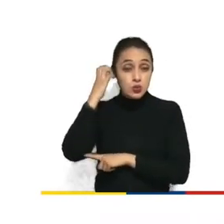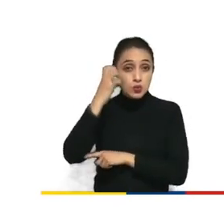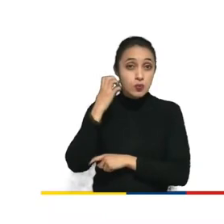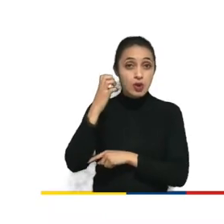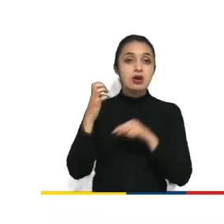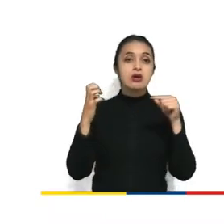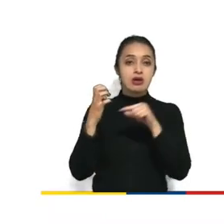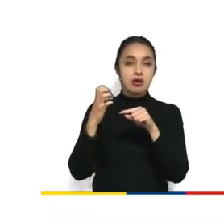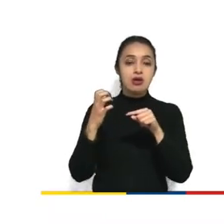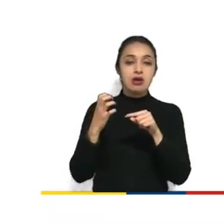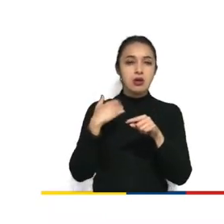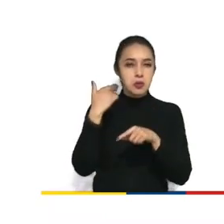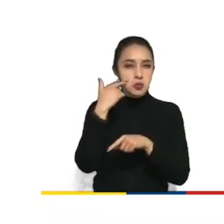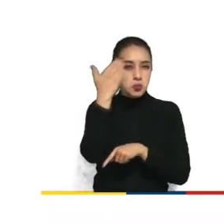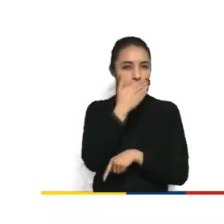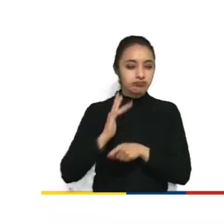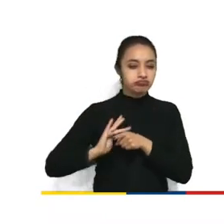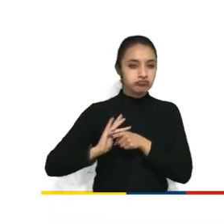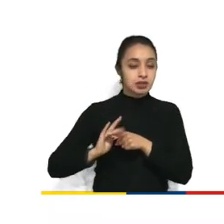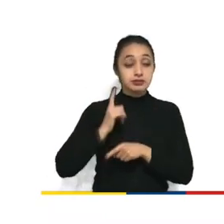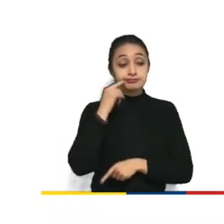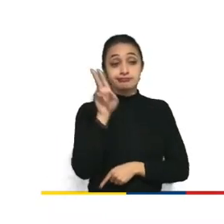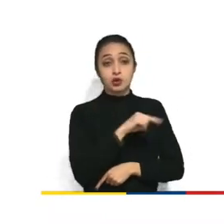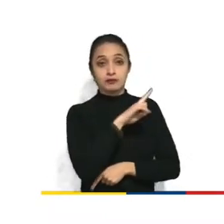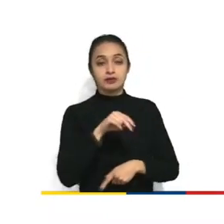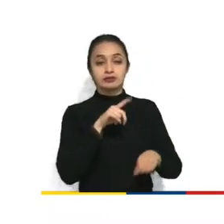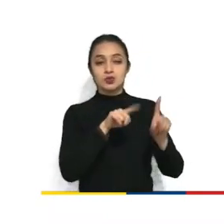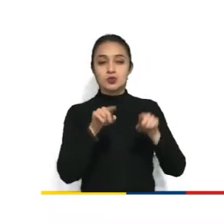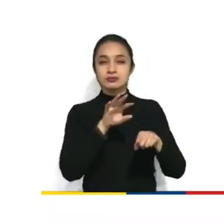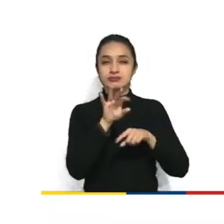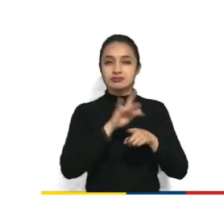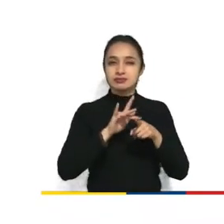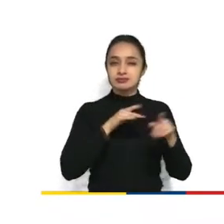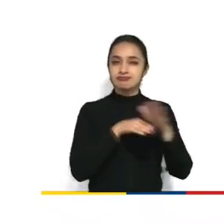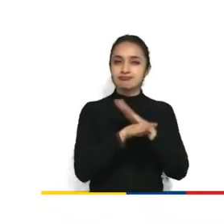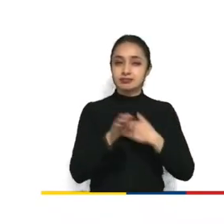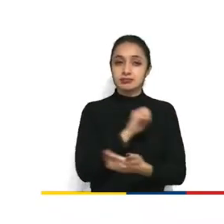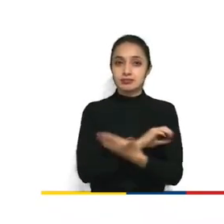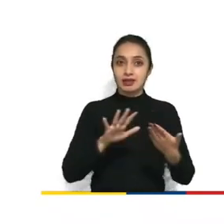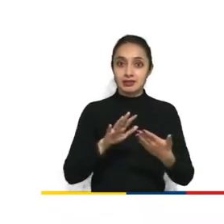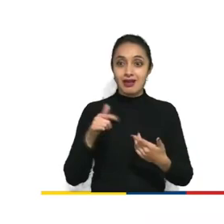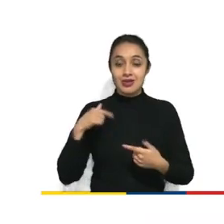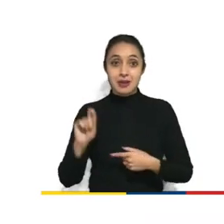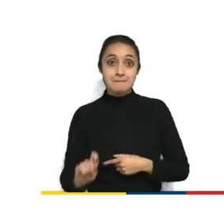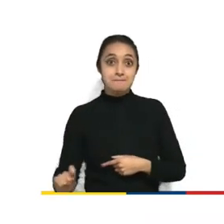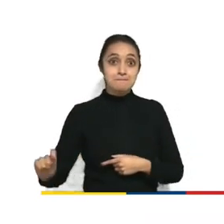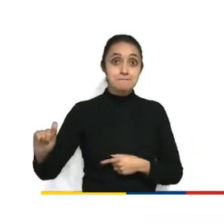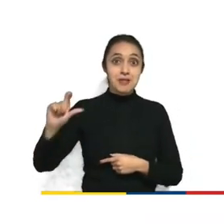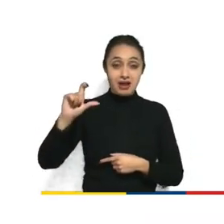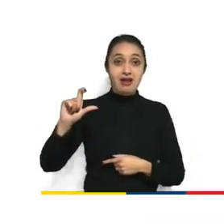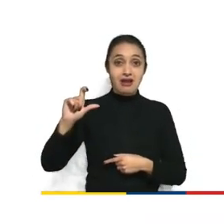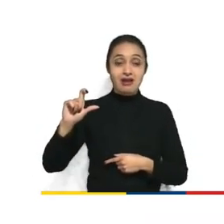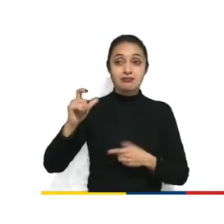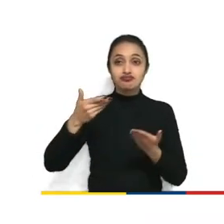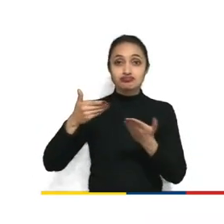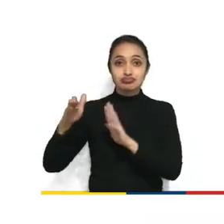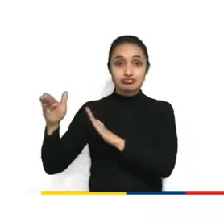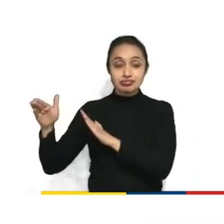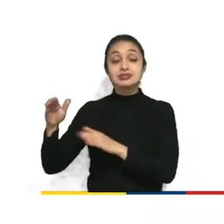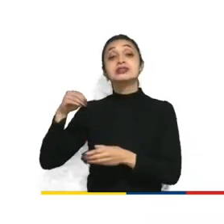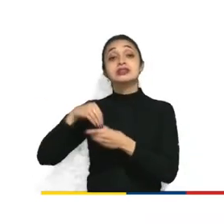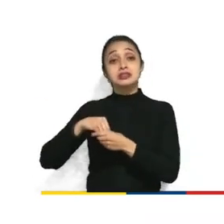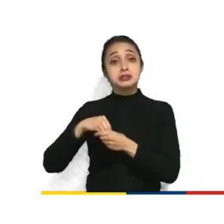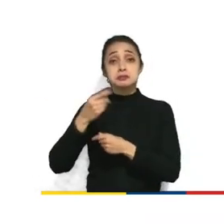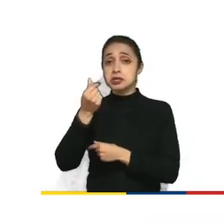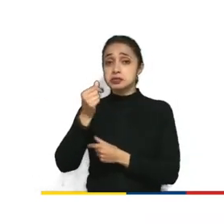implementar la prohibición, se incrementó el volumen de datos y los precios se mantuvieron estables.